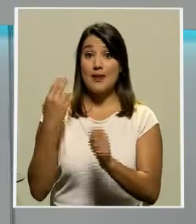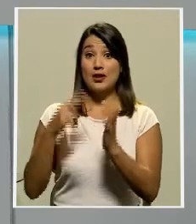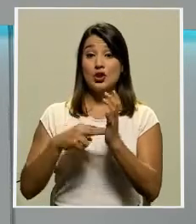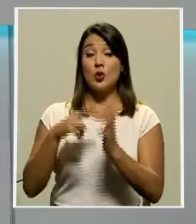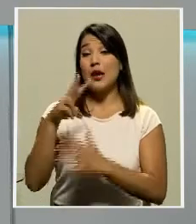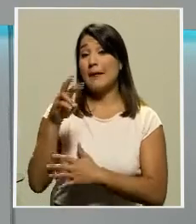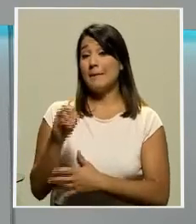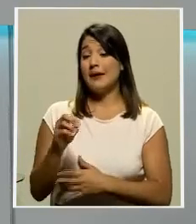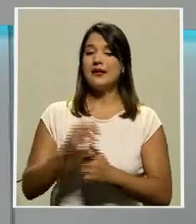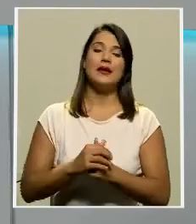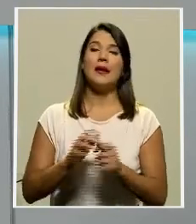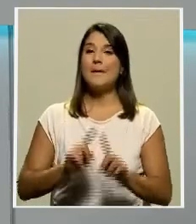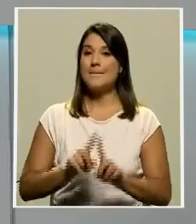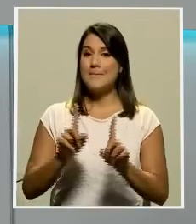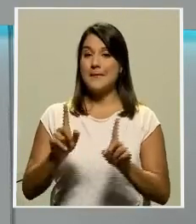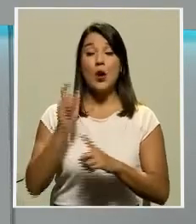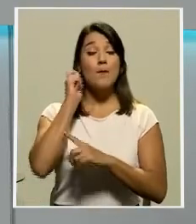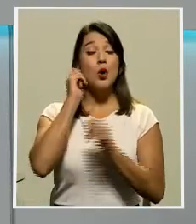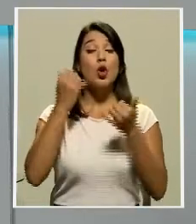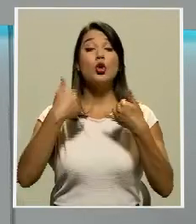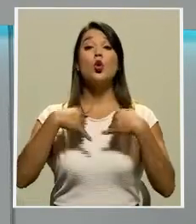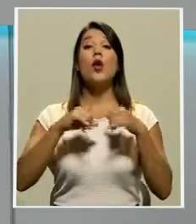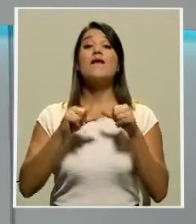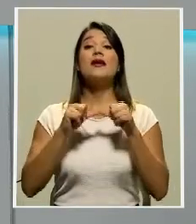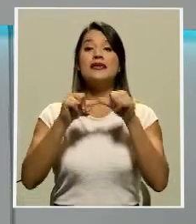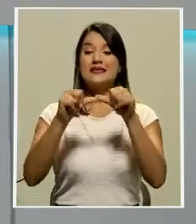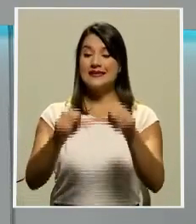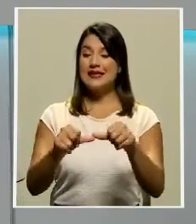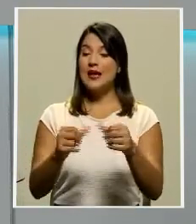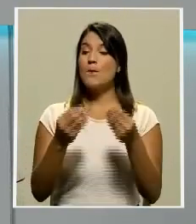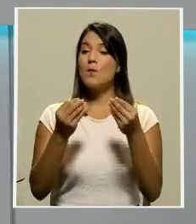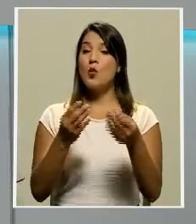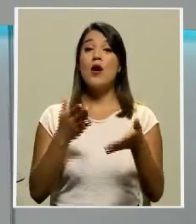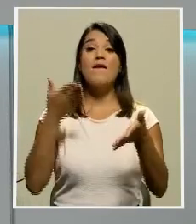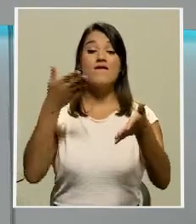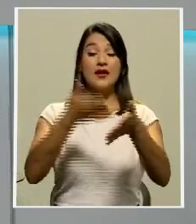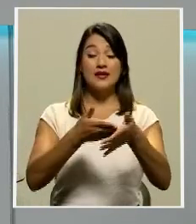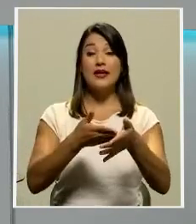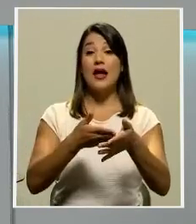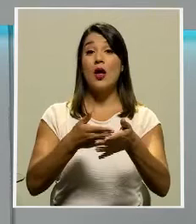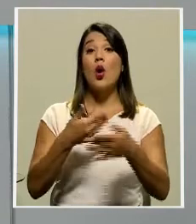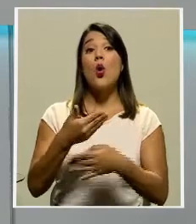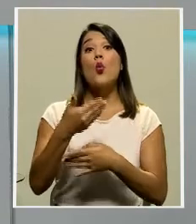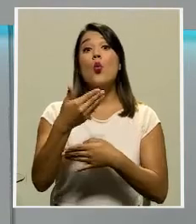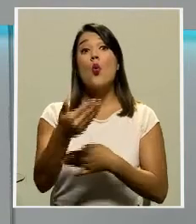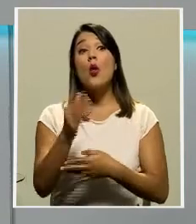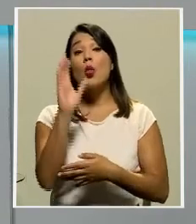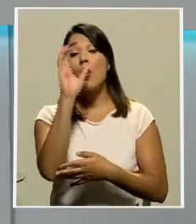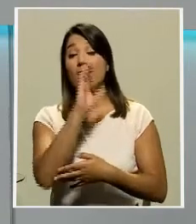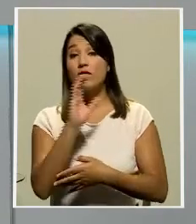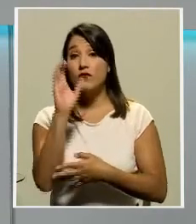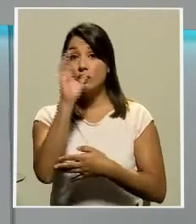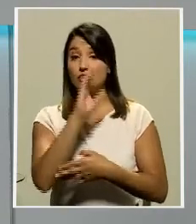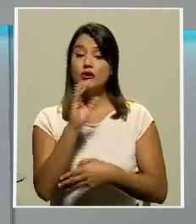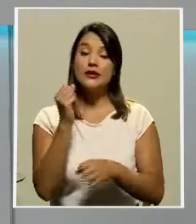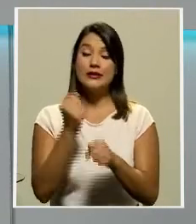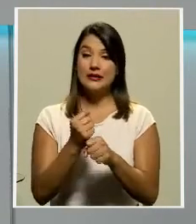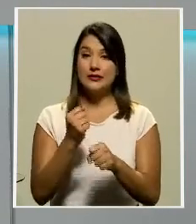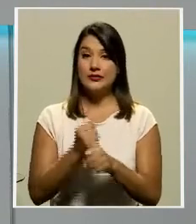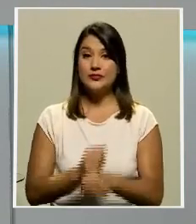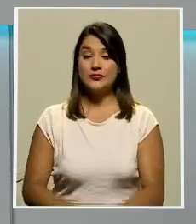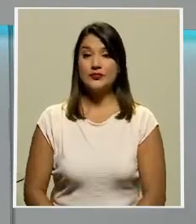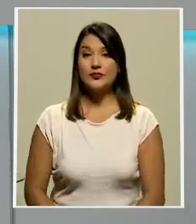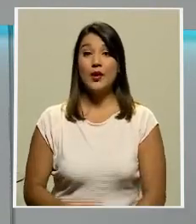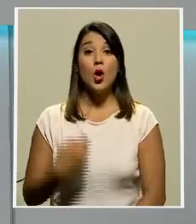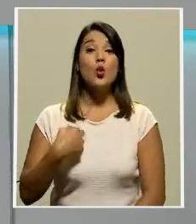embargo, las mujeres continúan siendo las más afectadas a la hora de encontrar una oportunidad laboral.